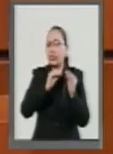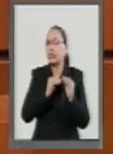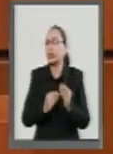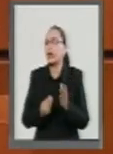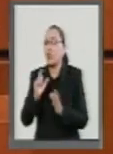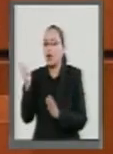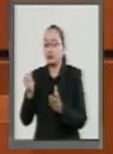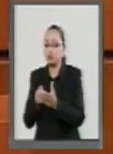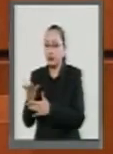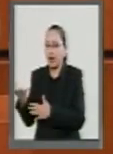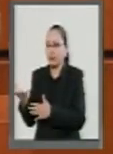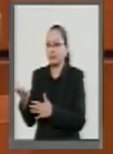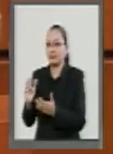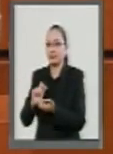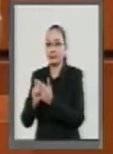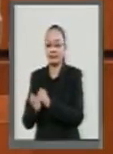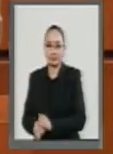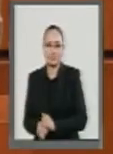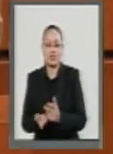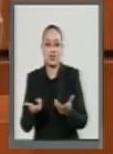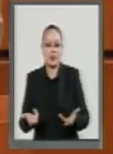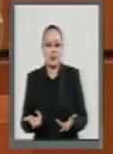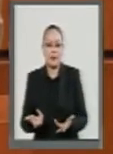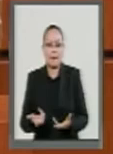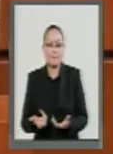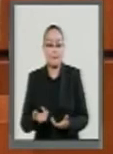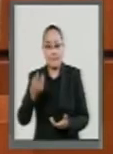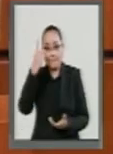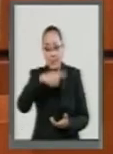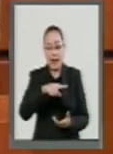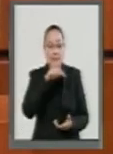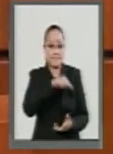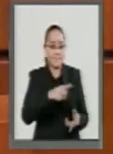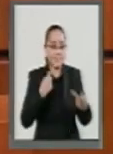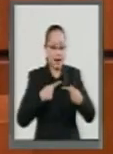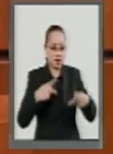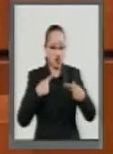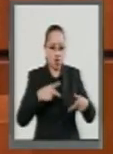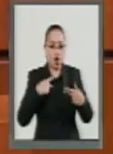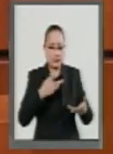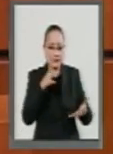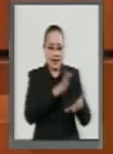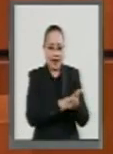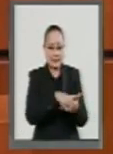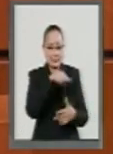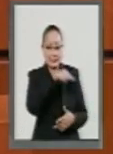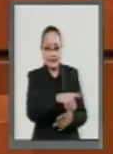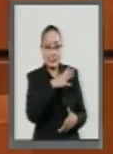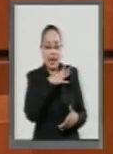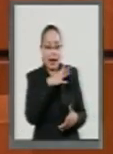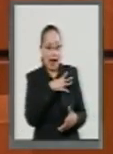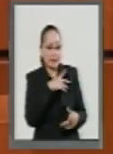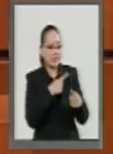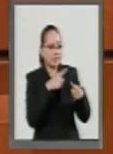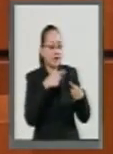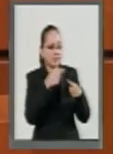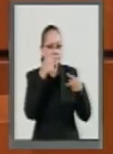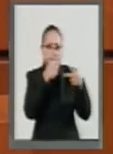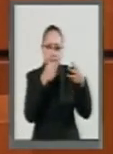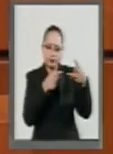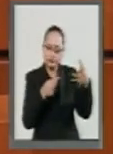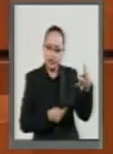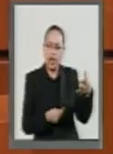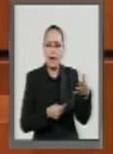Los ejes para lograr la reinserción están claros. El respeto